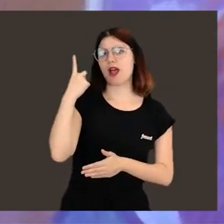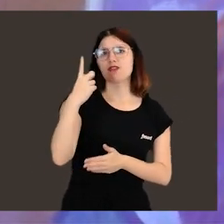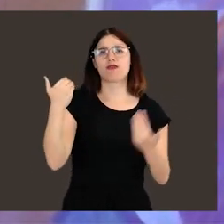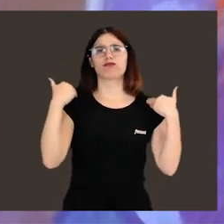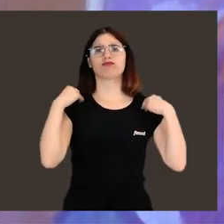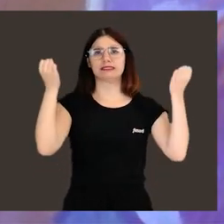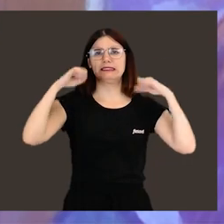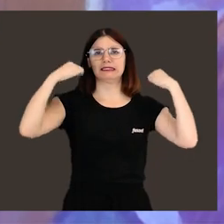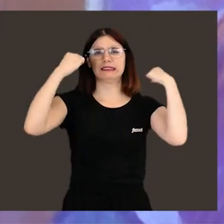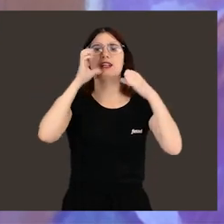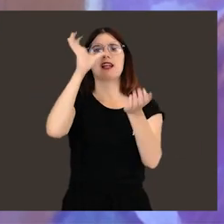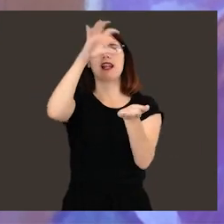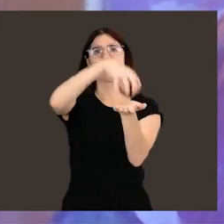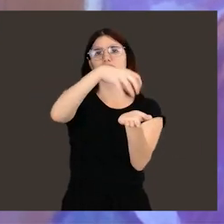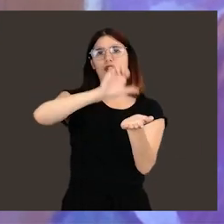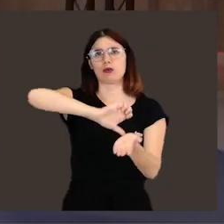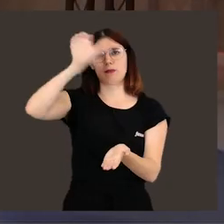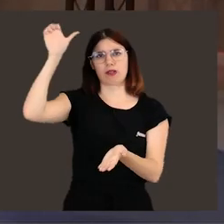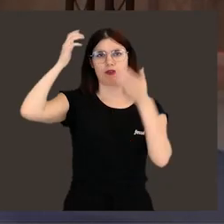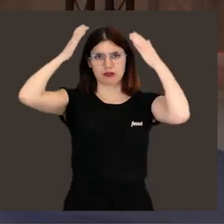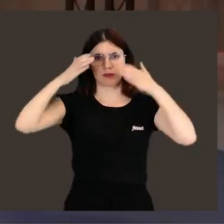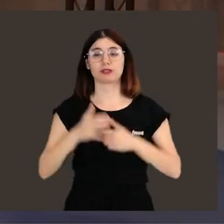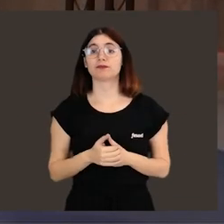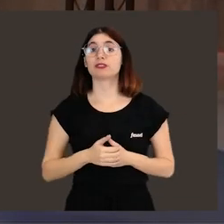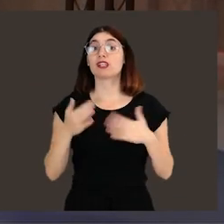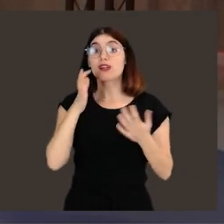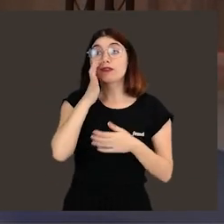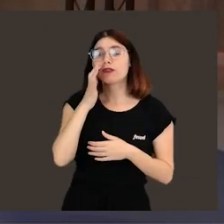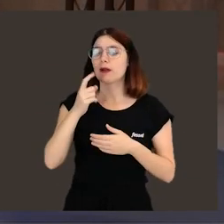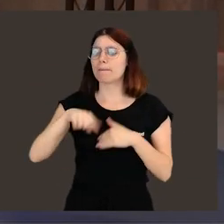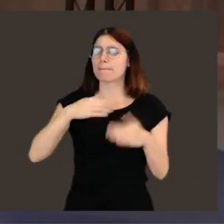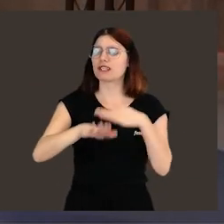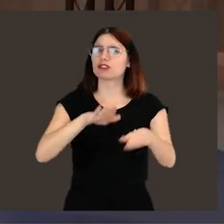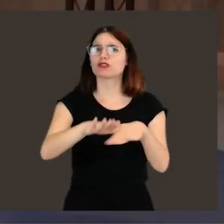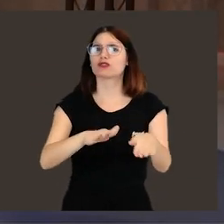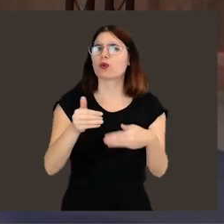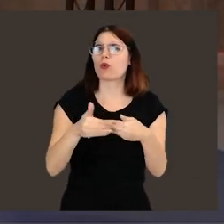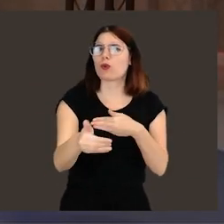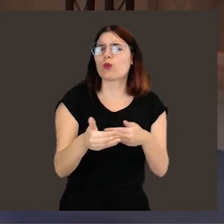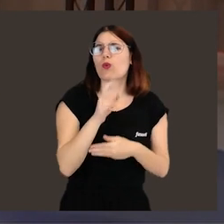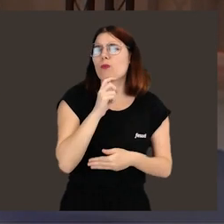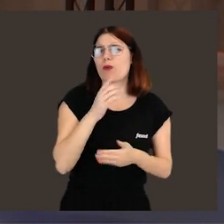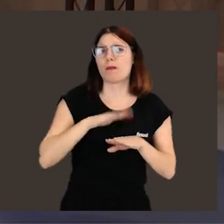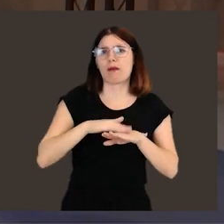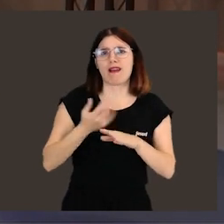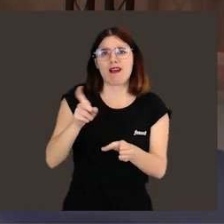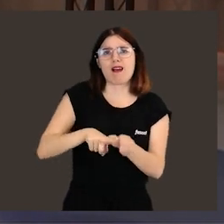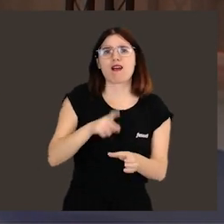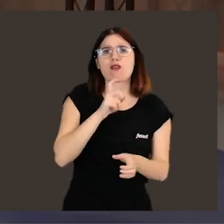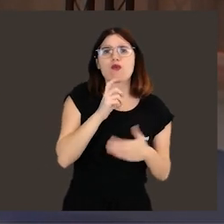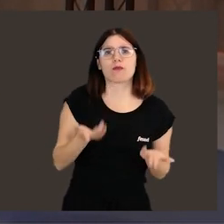que él lleva casi un año en entrenamiento básico en el Centro Europeo de Astronautas en Colonia. ¿Cuáles son los próximos pasos entonces para